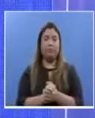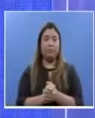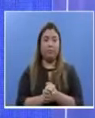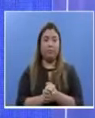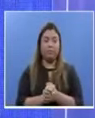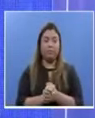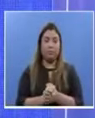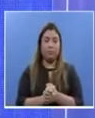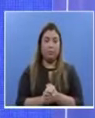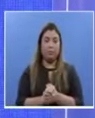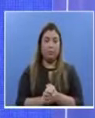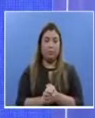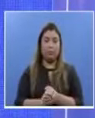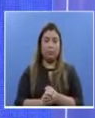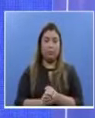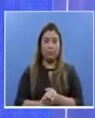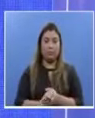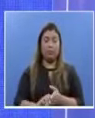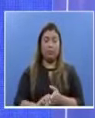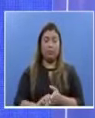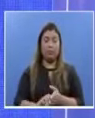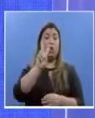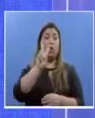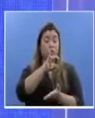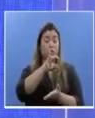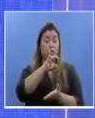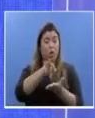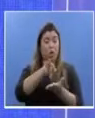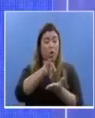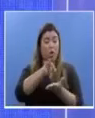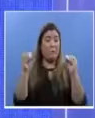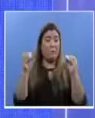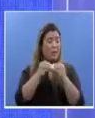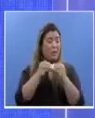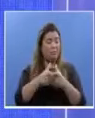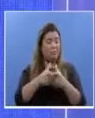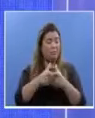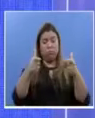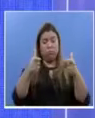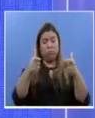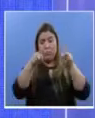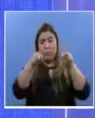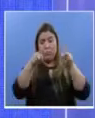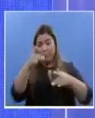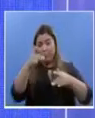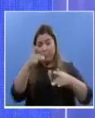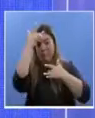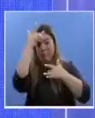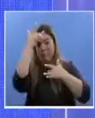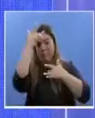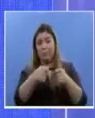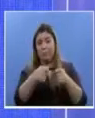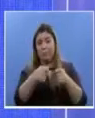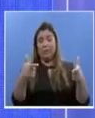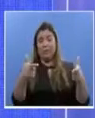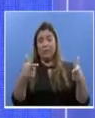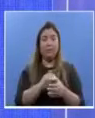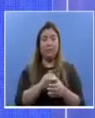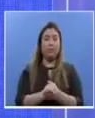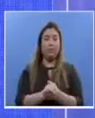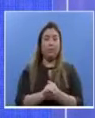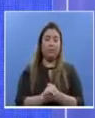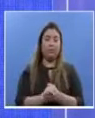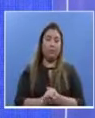son las que presentan y mantienen mayor cantidad de casos, no solamente acumulados,